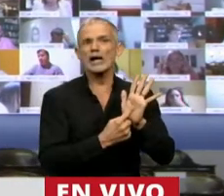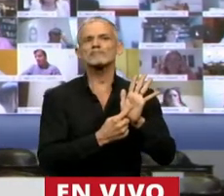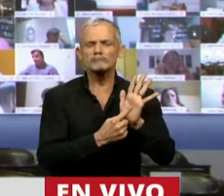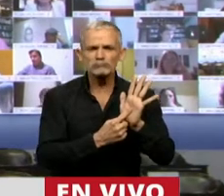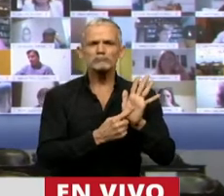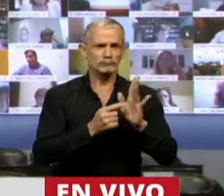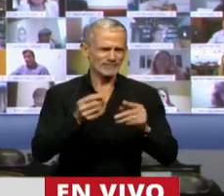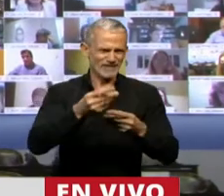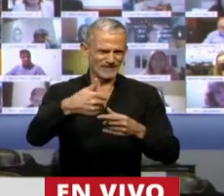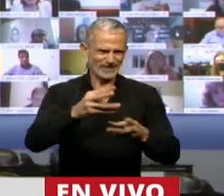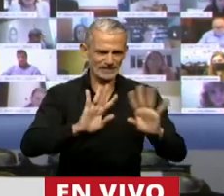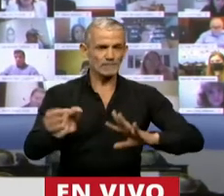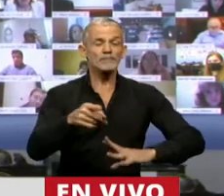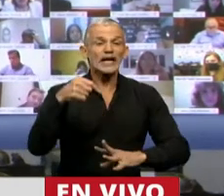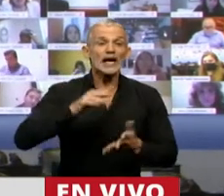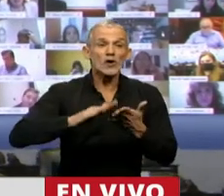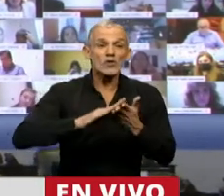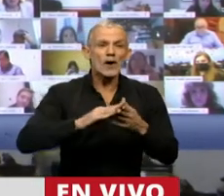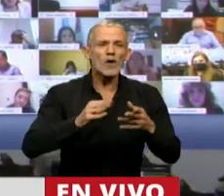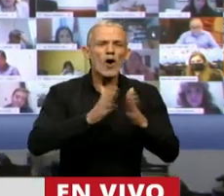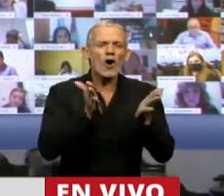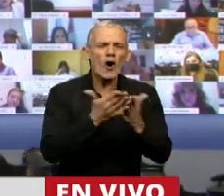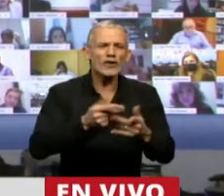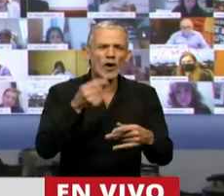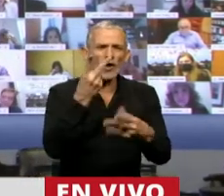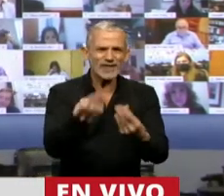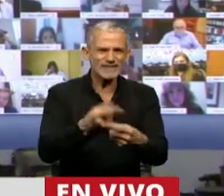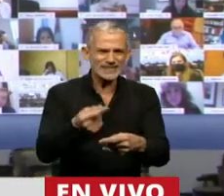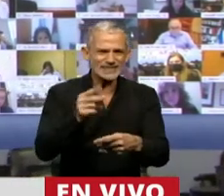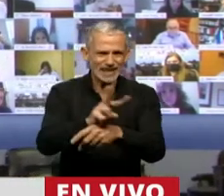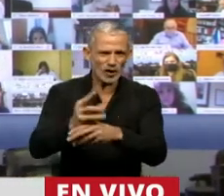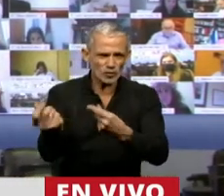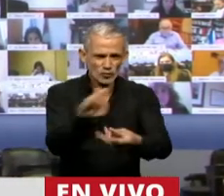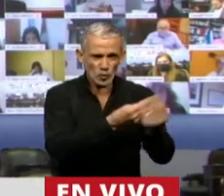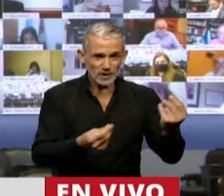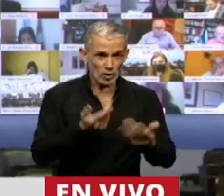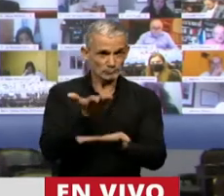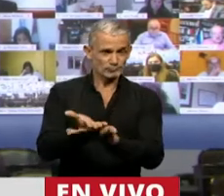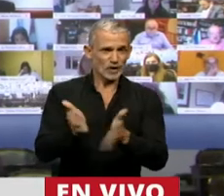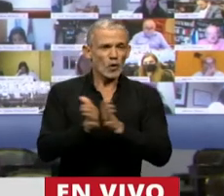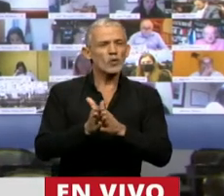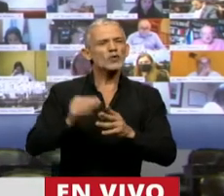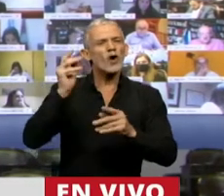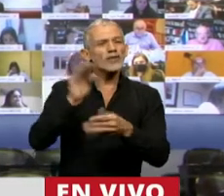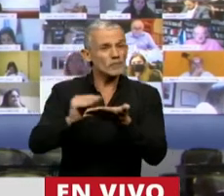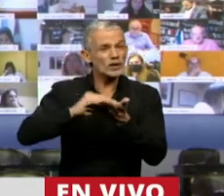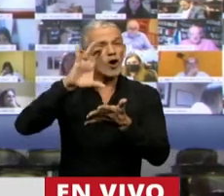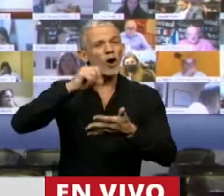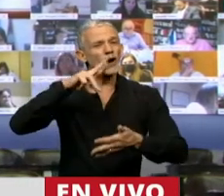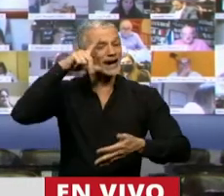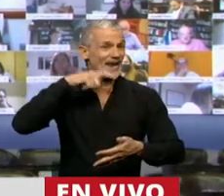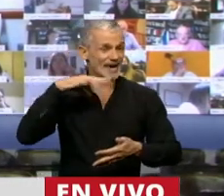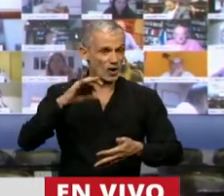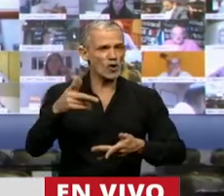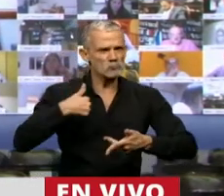sentido, con esto termino, el nuevo Código de Defensa del Consumidor que hemos presentado con el diputado Cornejo y del cual